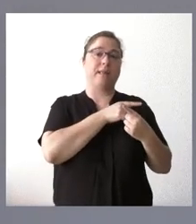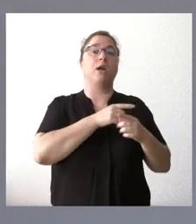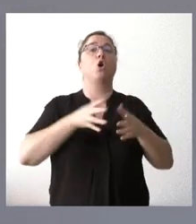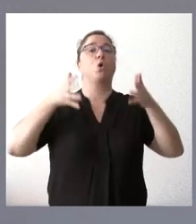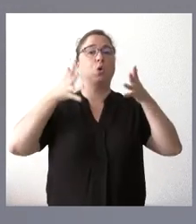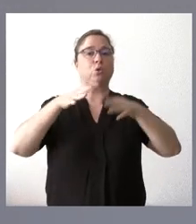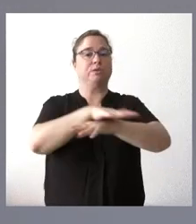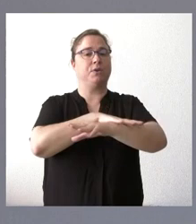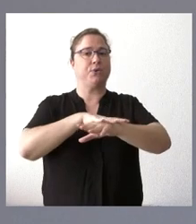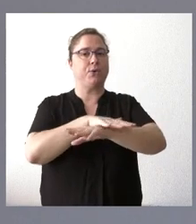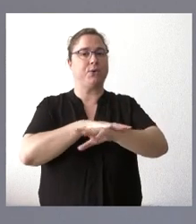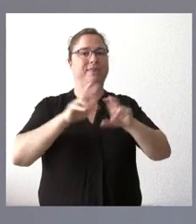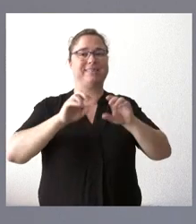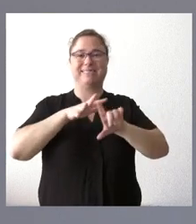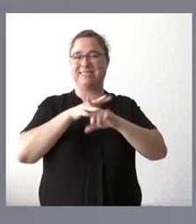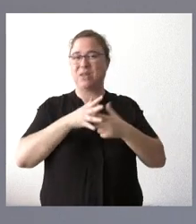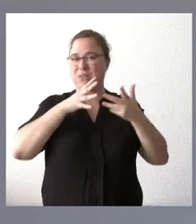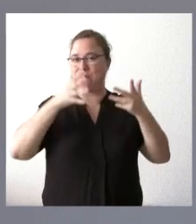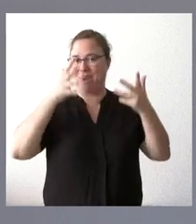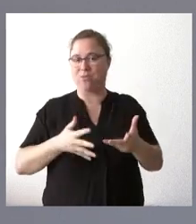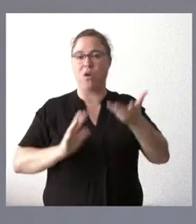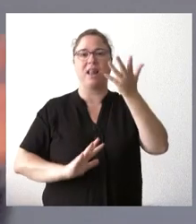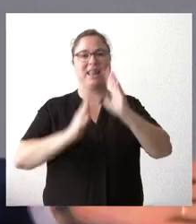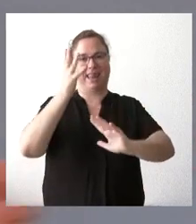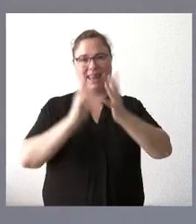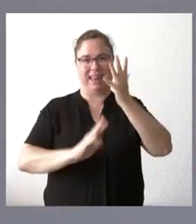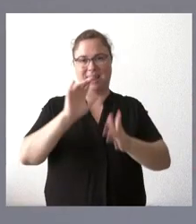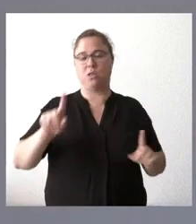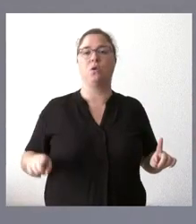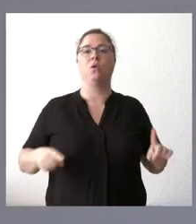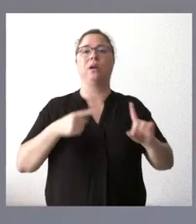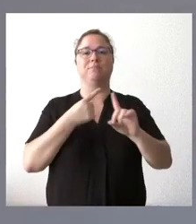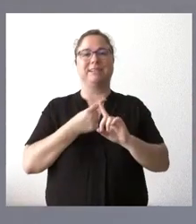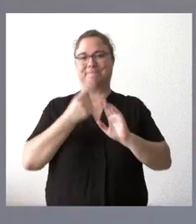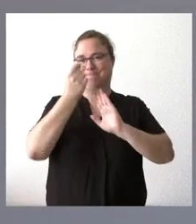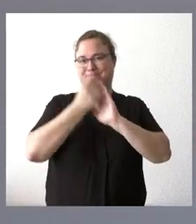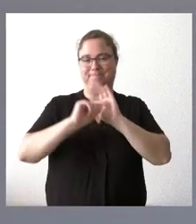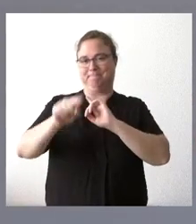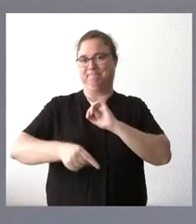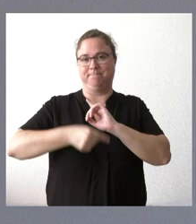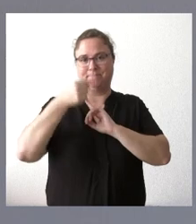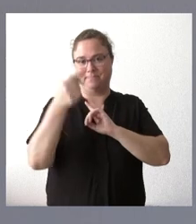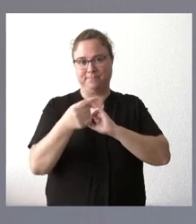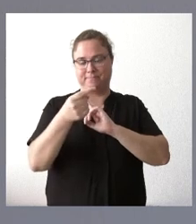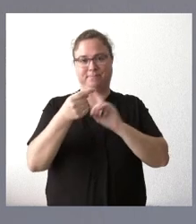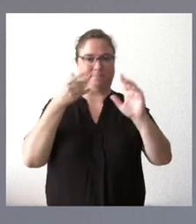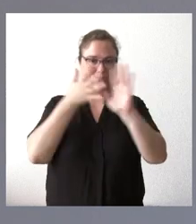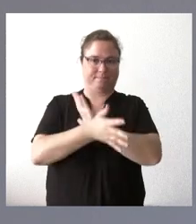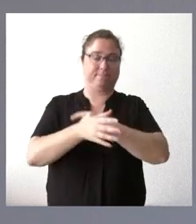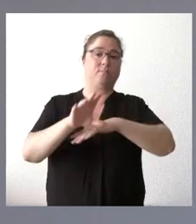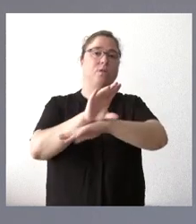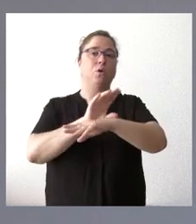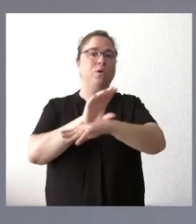de la situación actual de los incendios y al margen de la valoración que luego señalará el consejero,